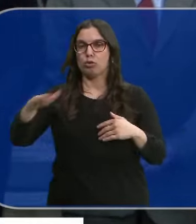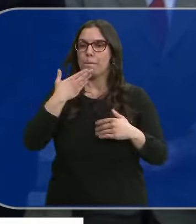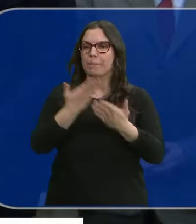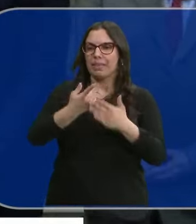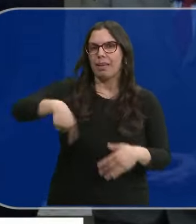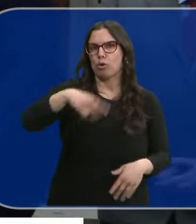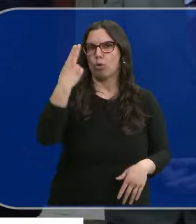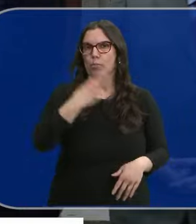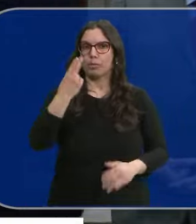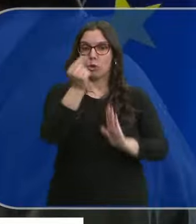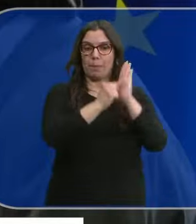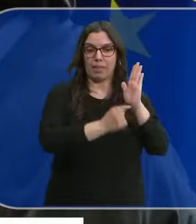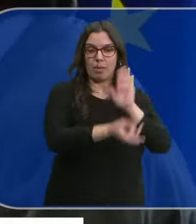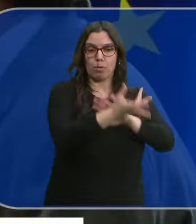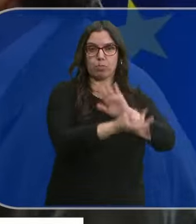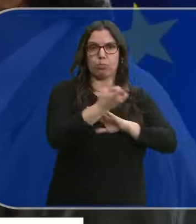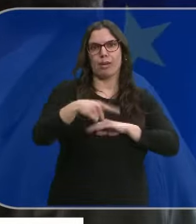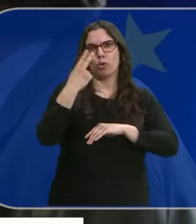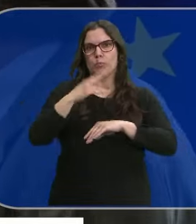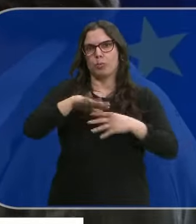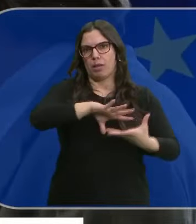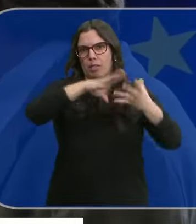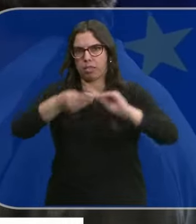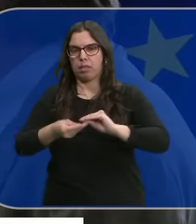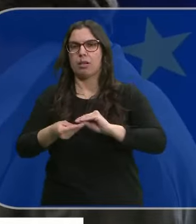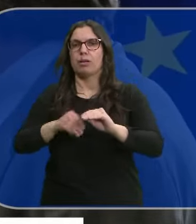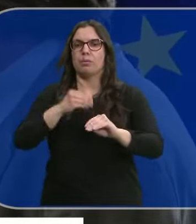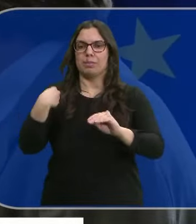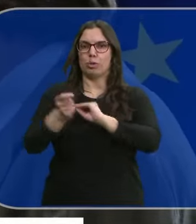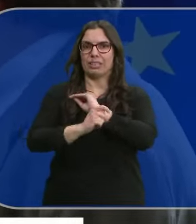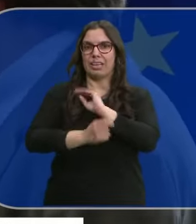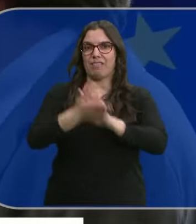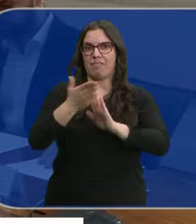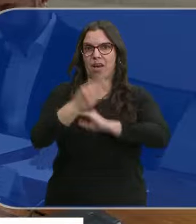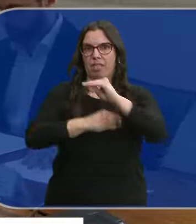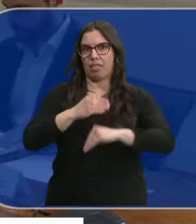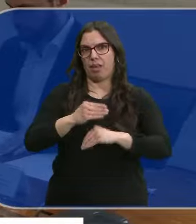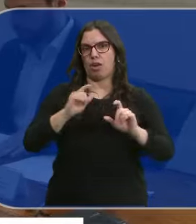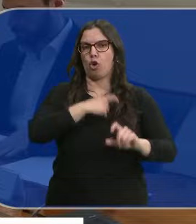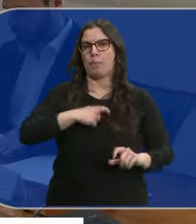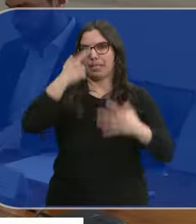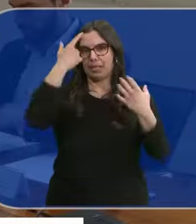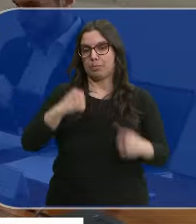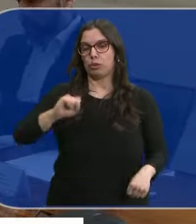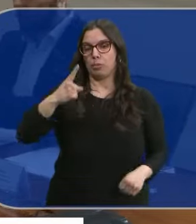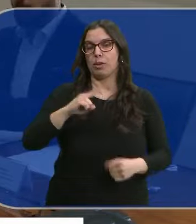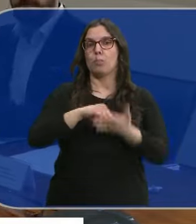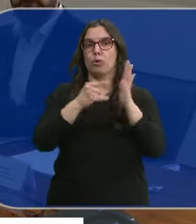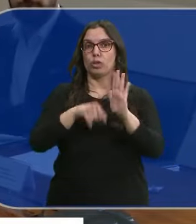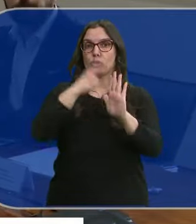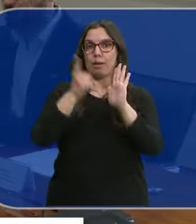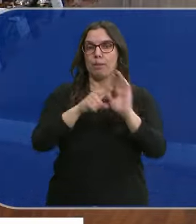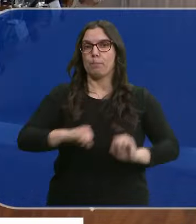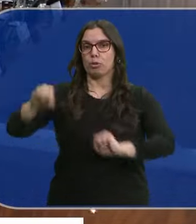para aplicar las medidas que surjan de la estrategia que diseñe el Comité de Expertos. Un primer paso que concluirá con la elaboración del proyecto de ley de